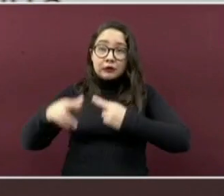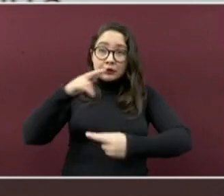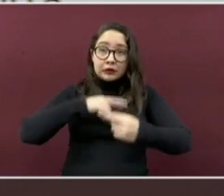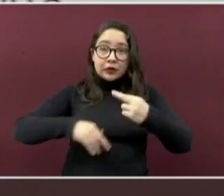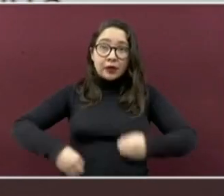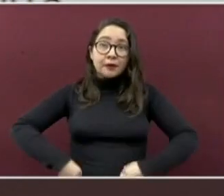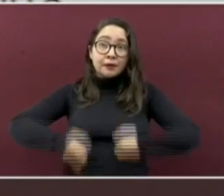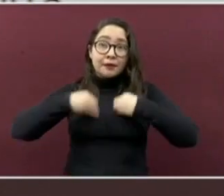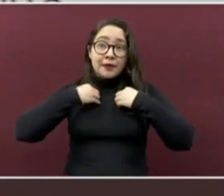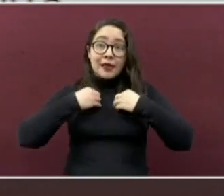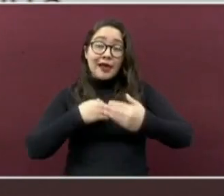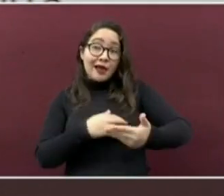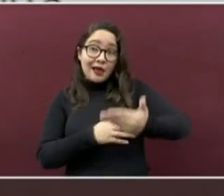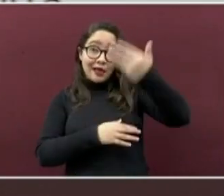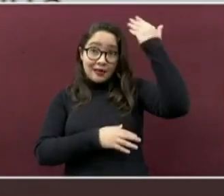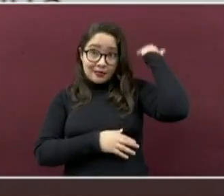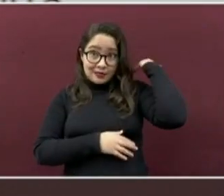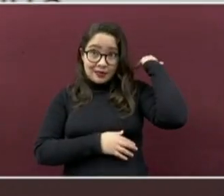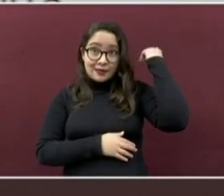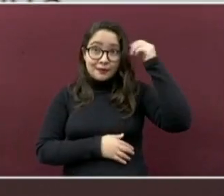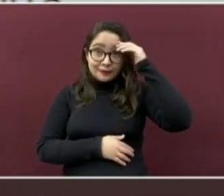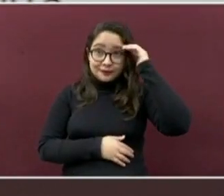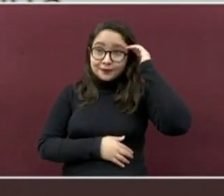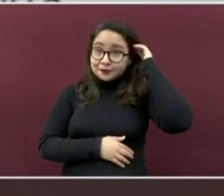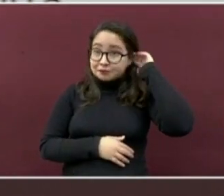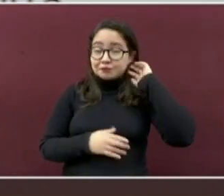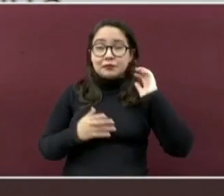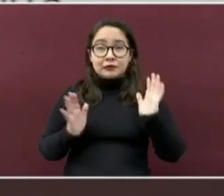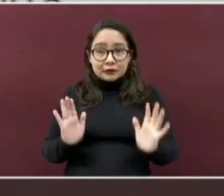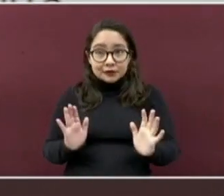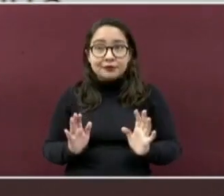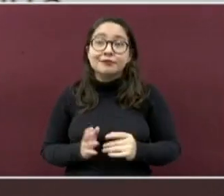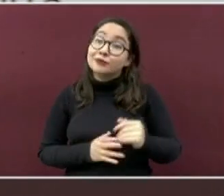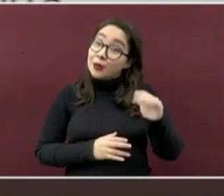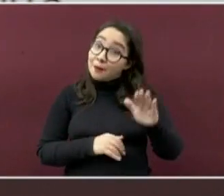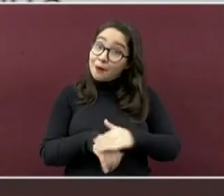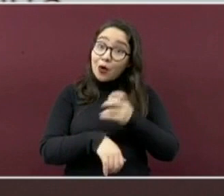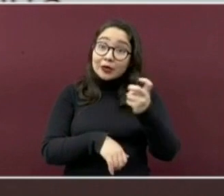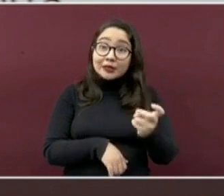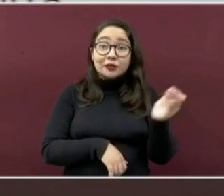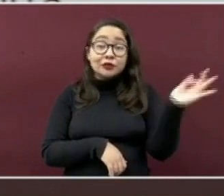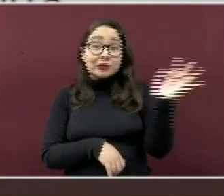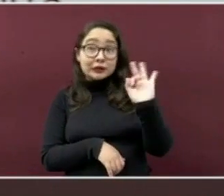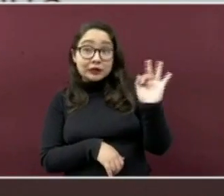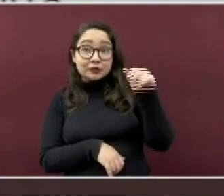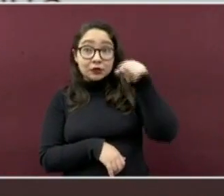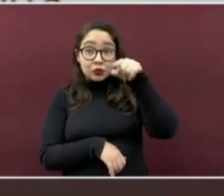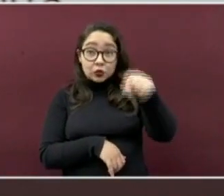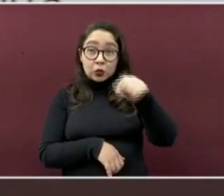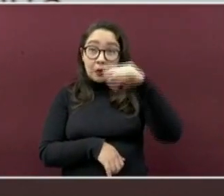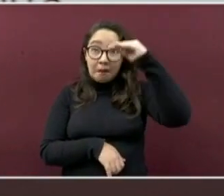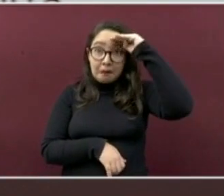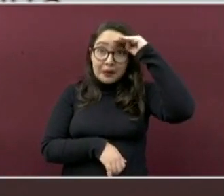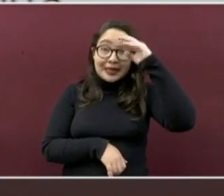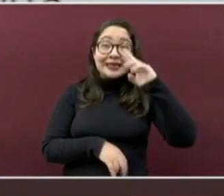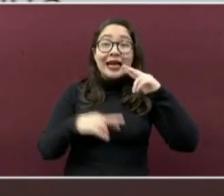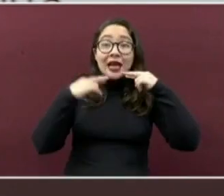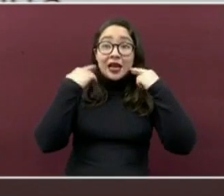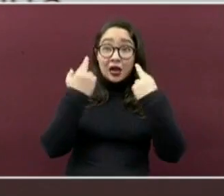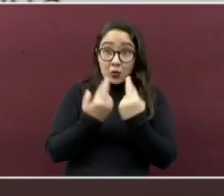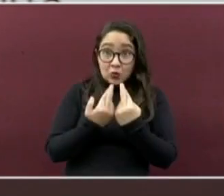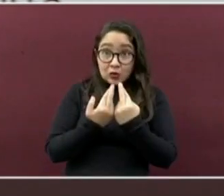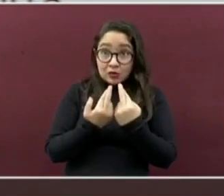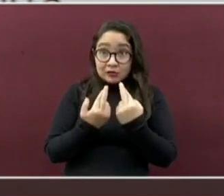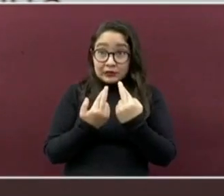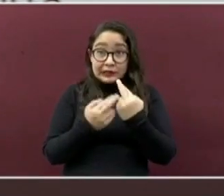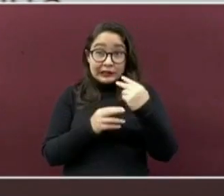que teníamos antes de la pandemia. Por esa razón, si está planeando asistir a una reunión, es